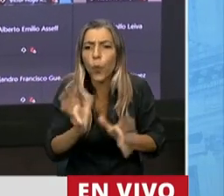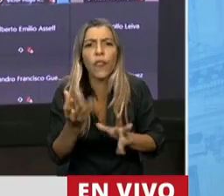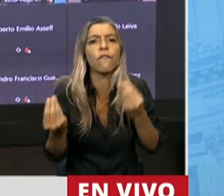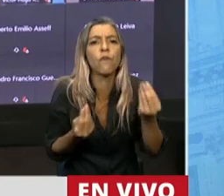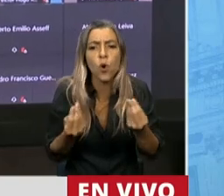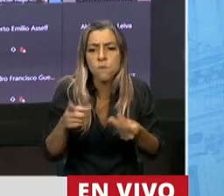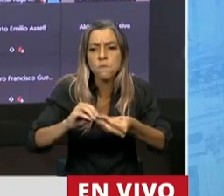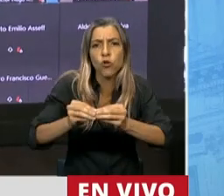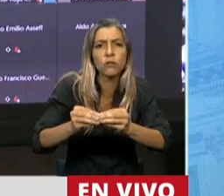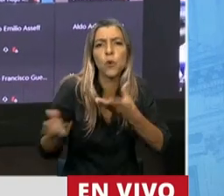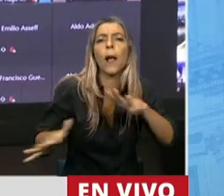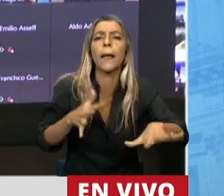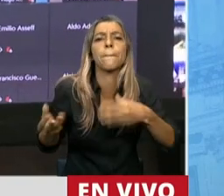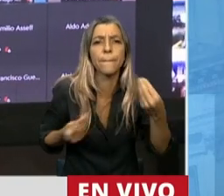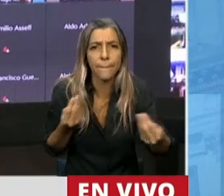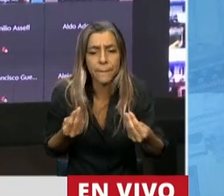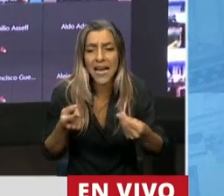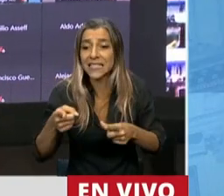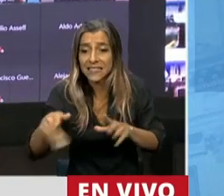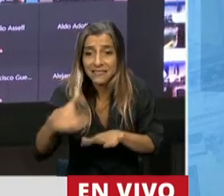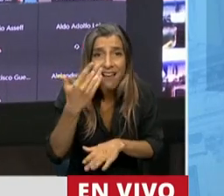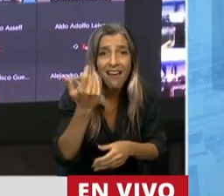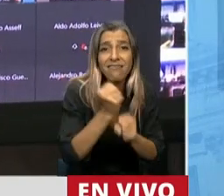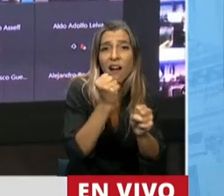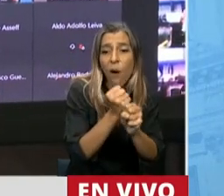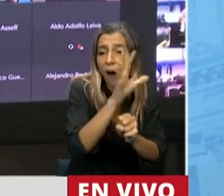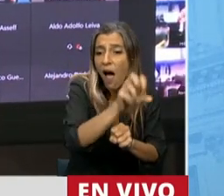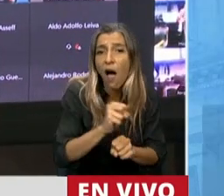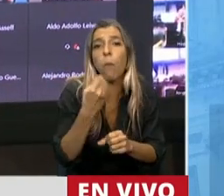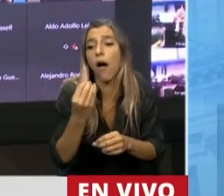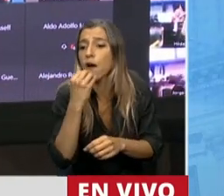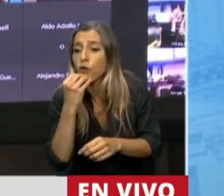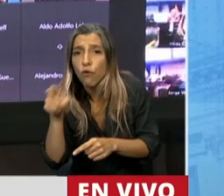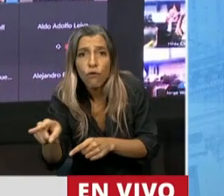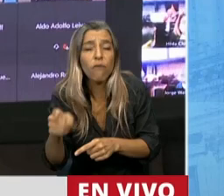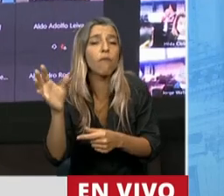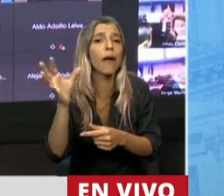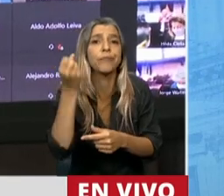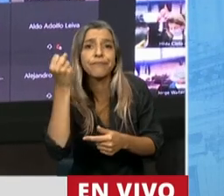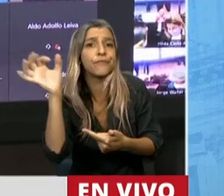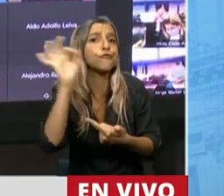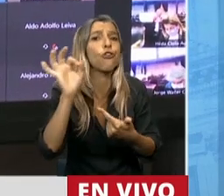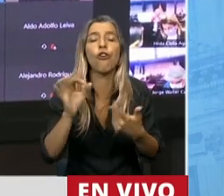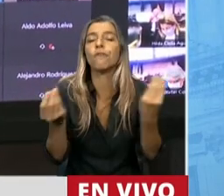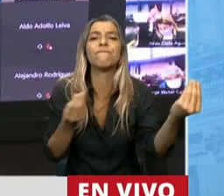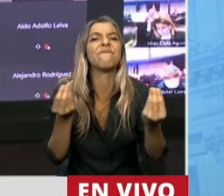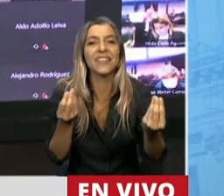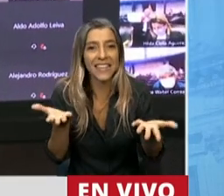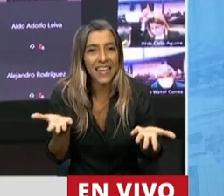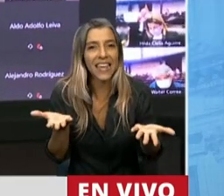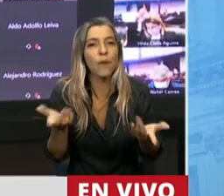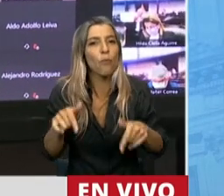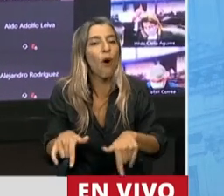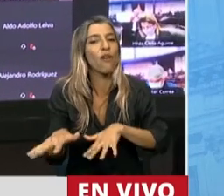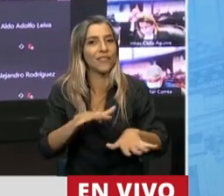qué les está pasando. Tienen que salir a changuear para parar la olla en la casa, en esta crisis económica sin precedentes.